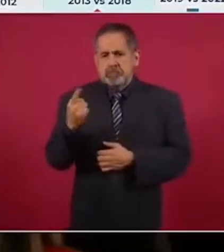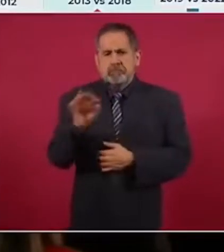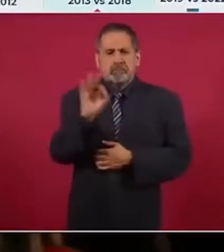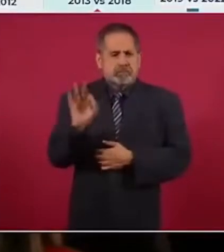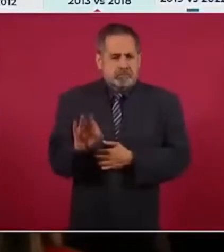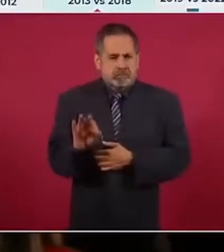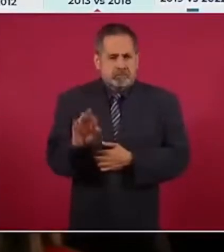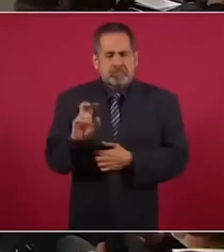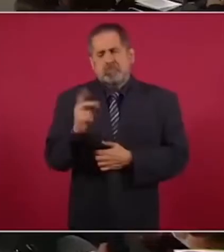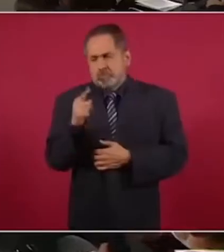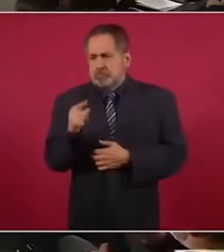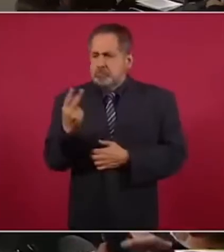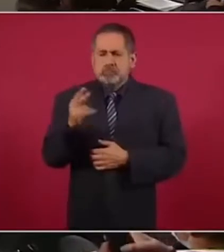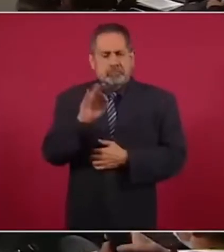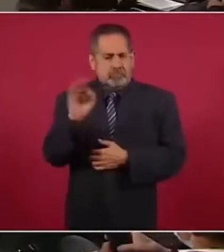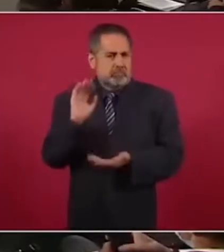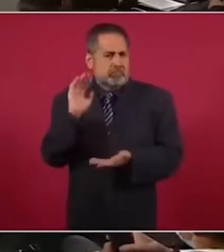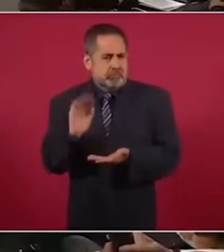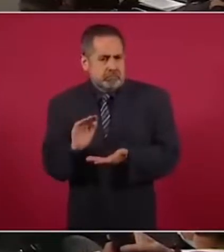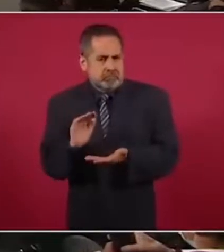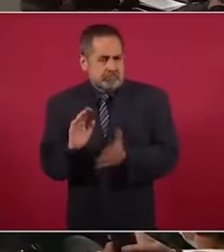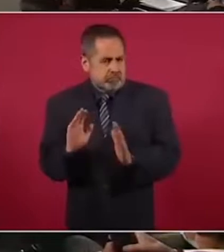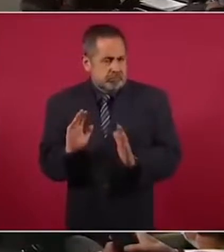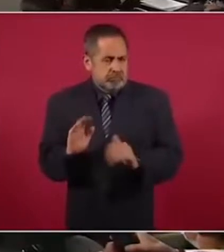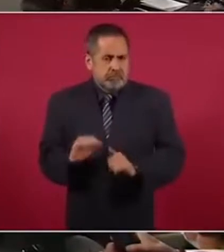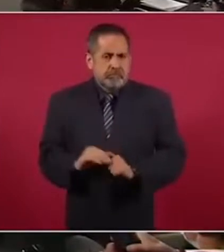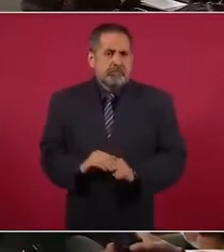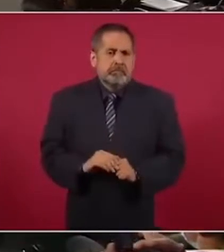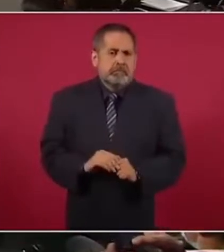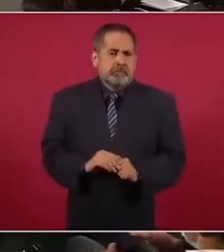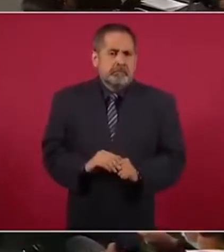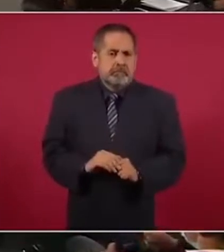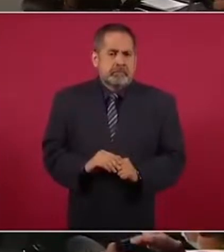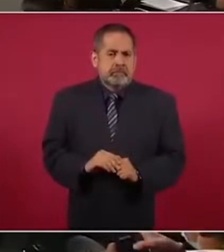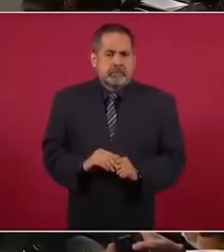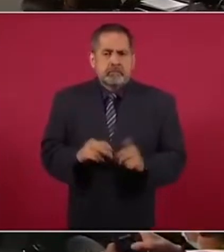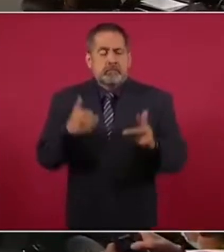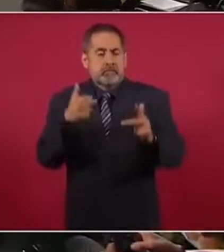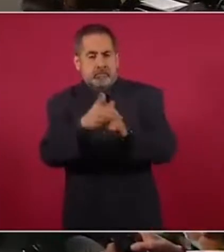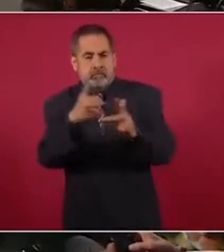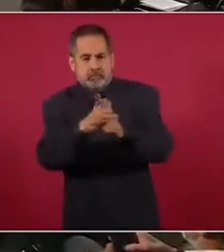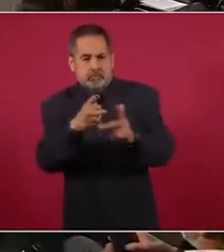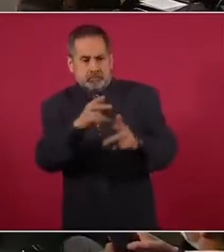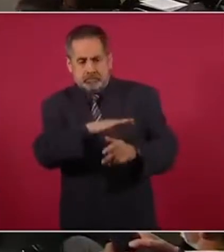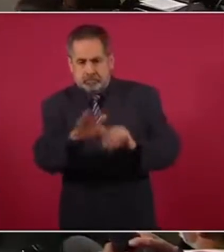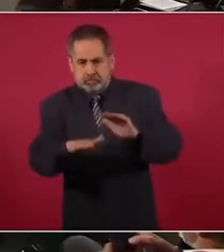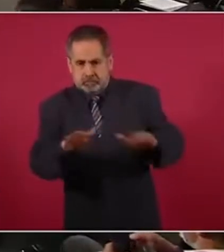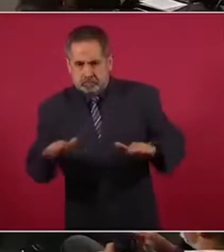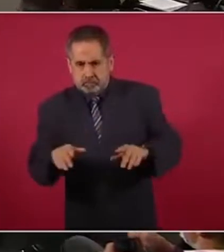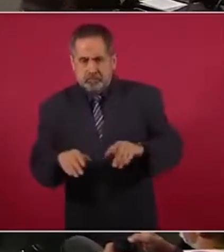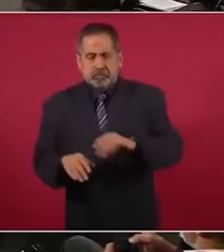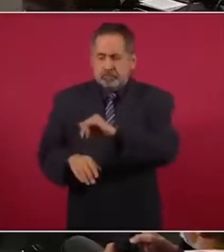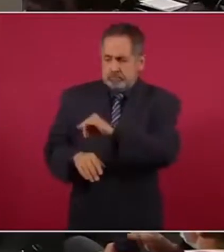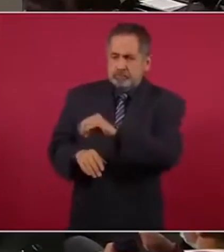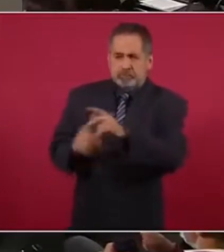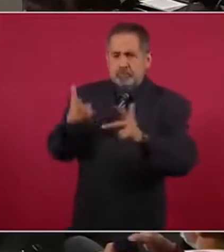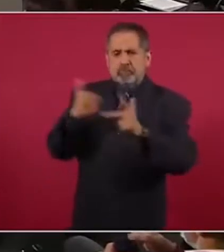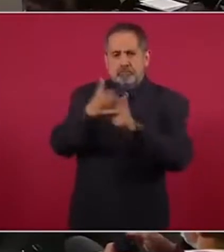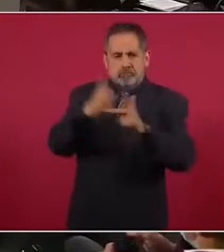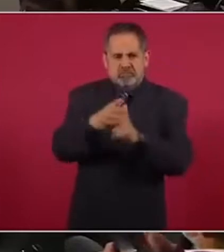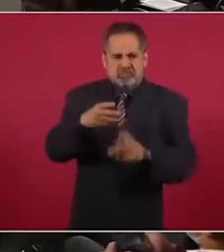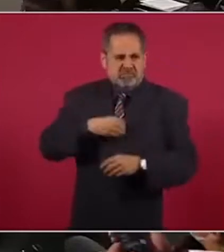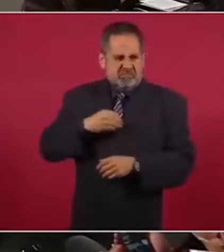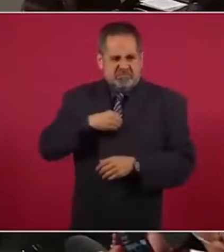.2 por ciento. Homicidios dolosos, ¿no? Homicidios dolosos, de eso estamos hablando.